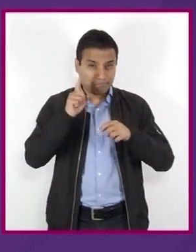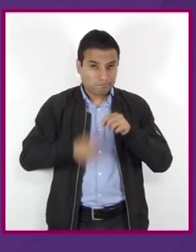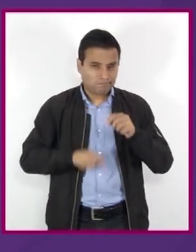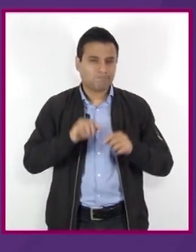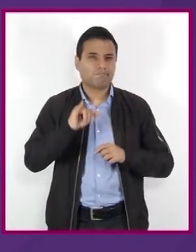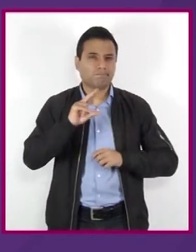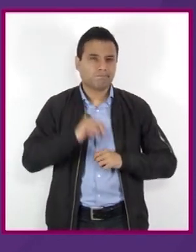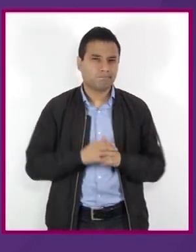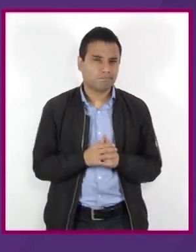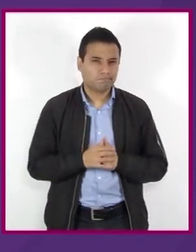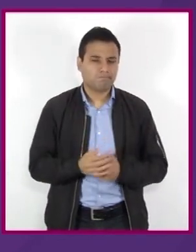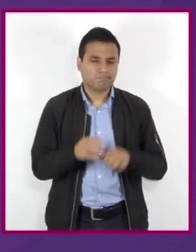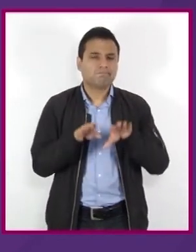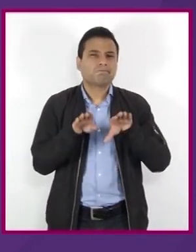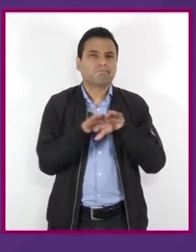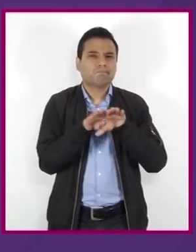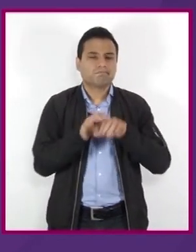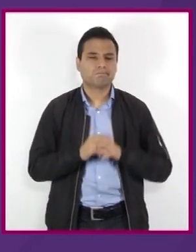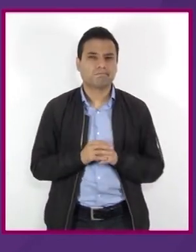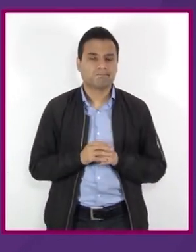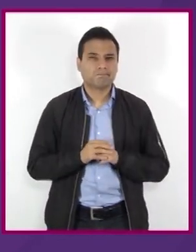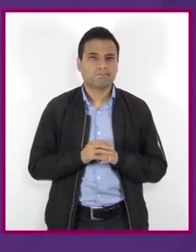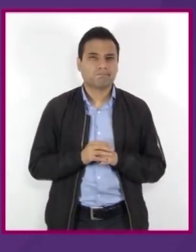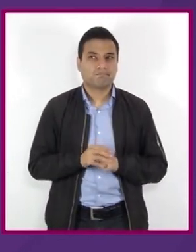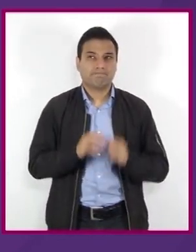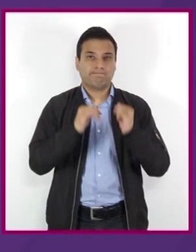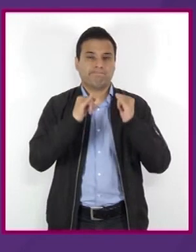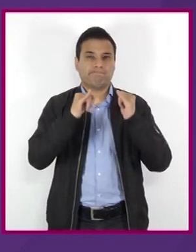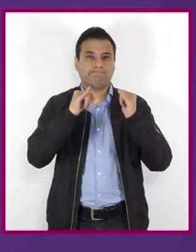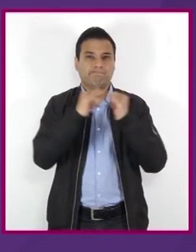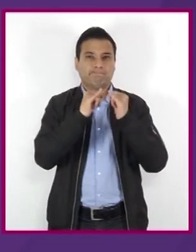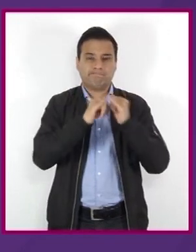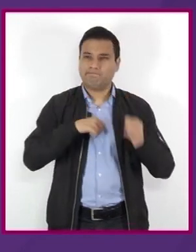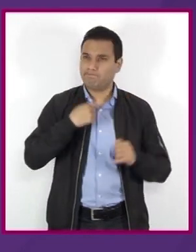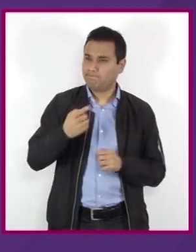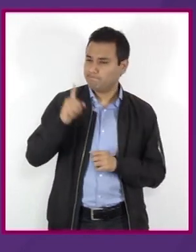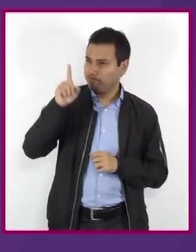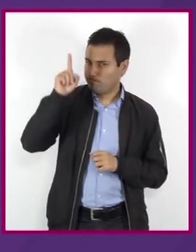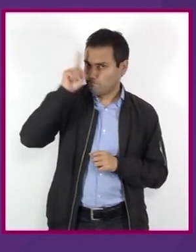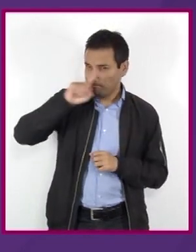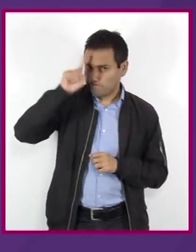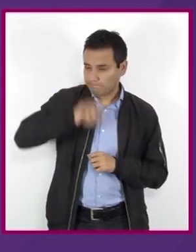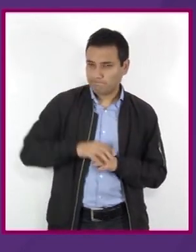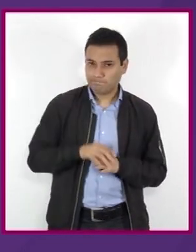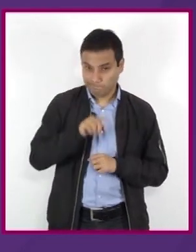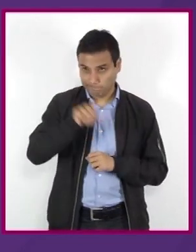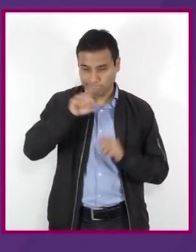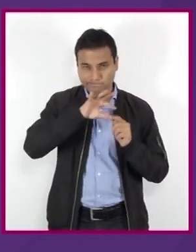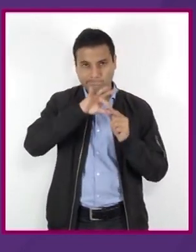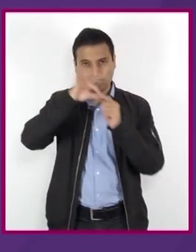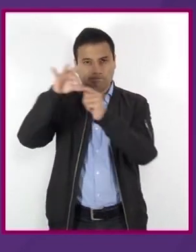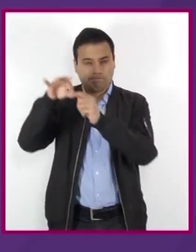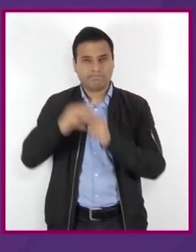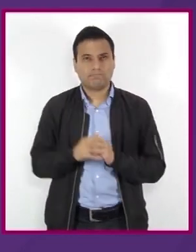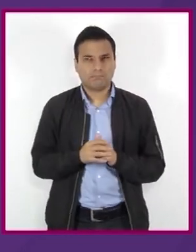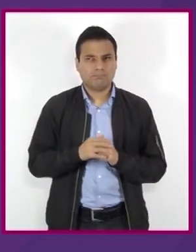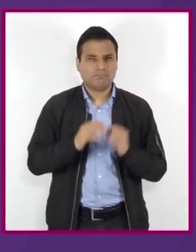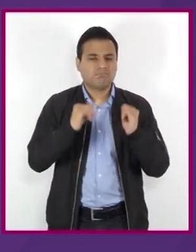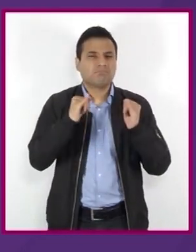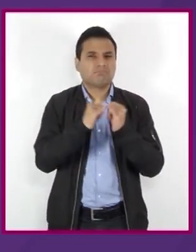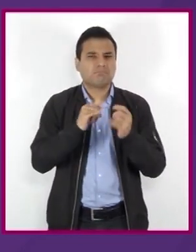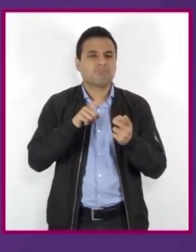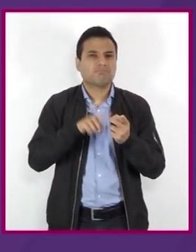¿De qué manera? ¿A qué instituciones le aconsejarías acudir a una persona que consume alguna droga?